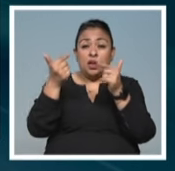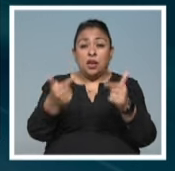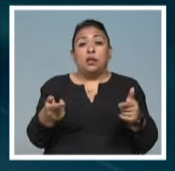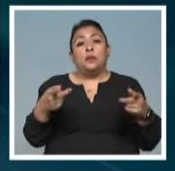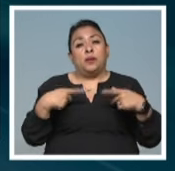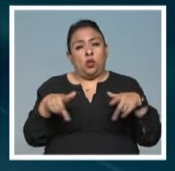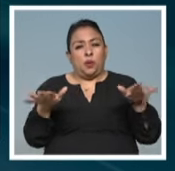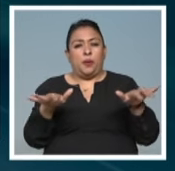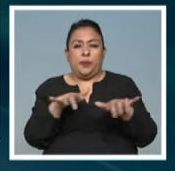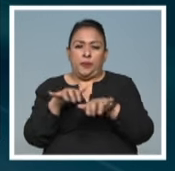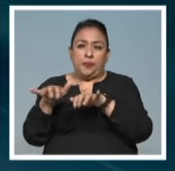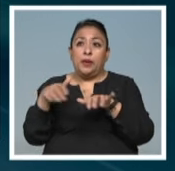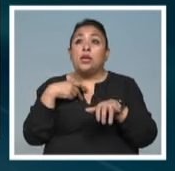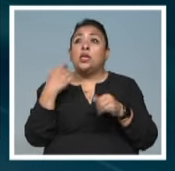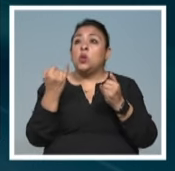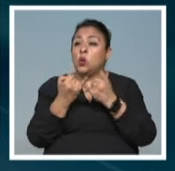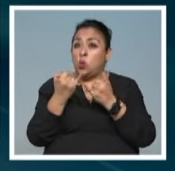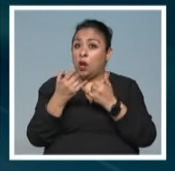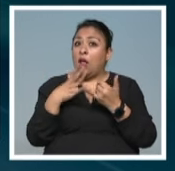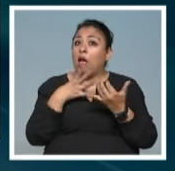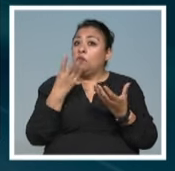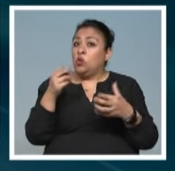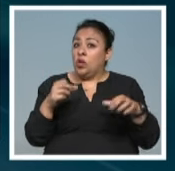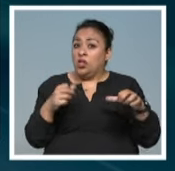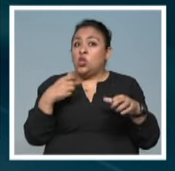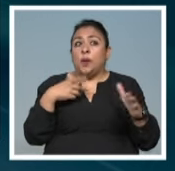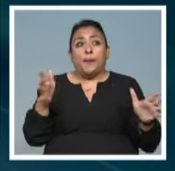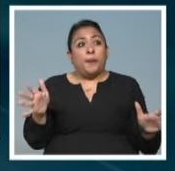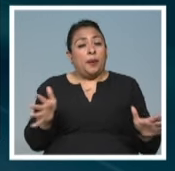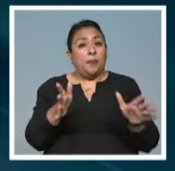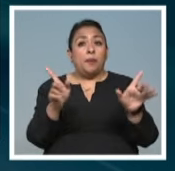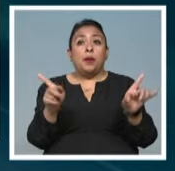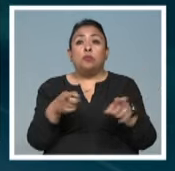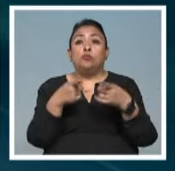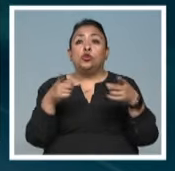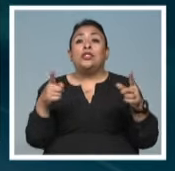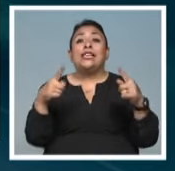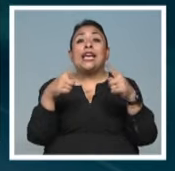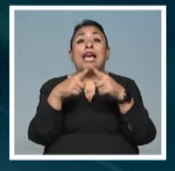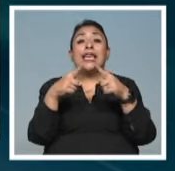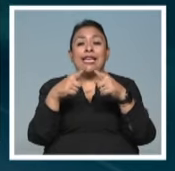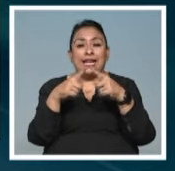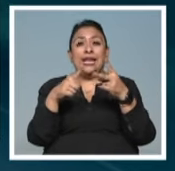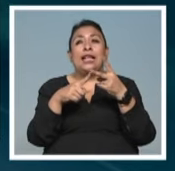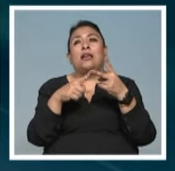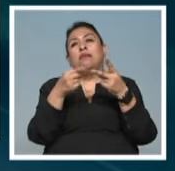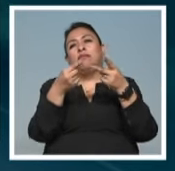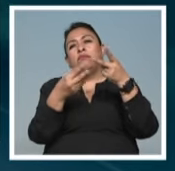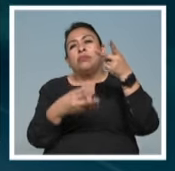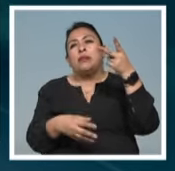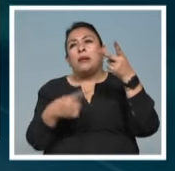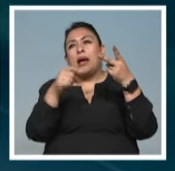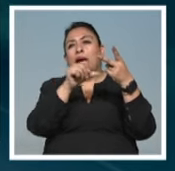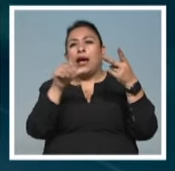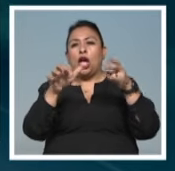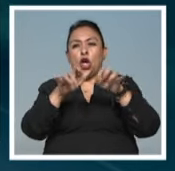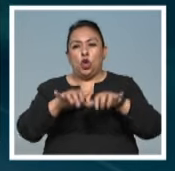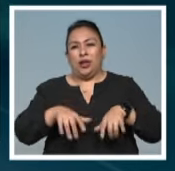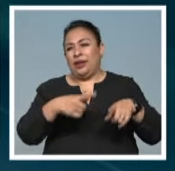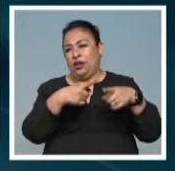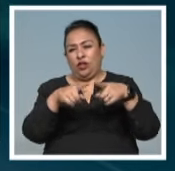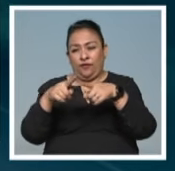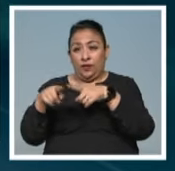intérpretes y por su intensa actividad como promotor de la música sacra y del repertorio para órgano.